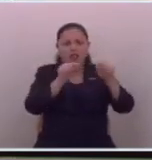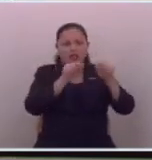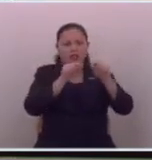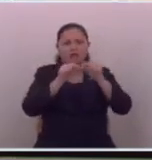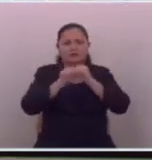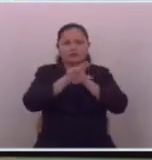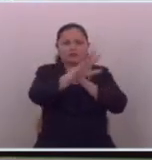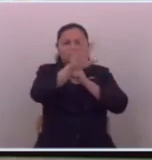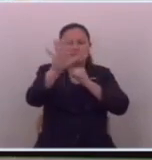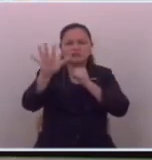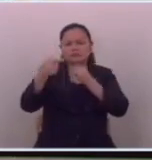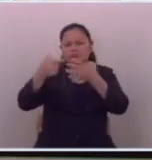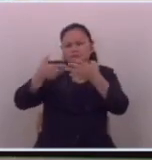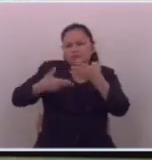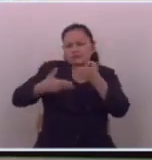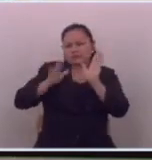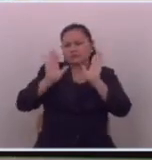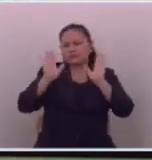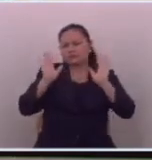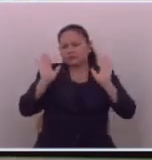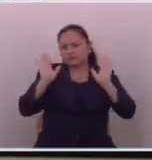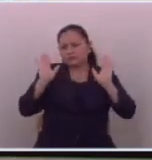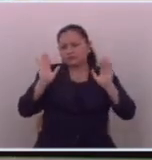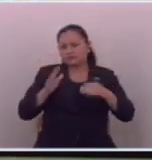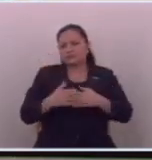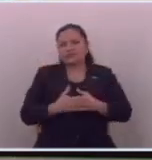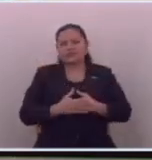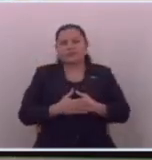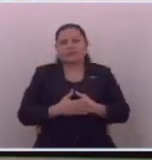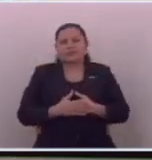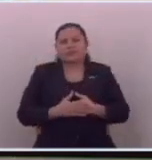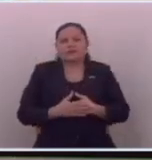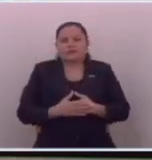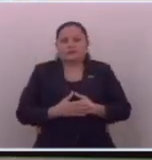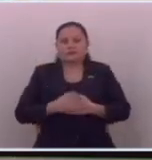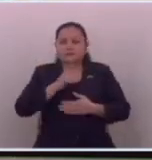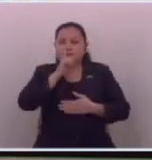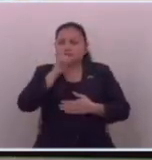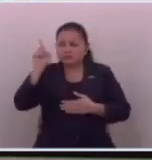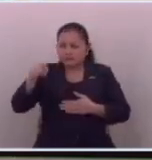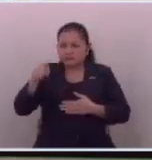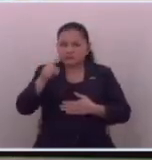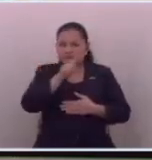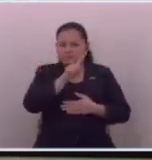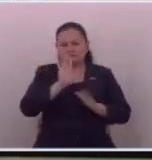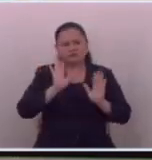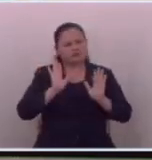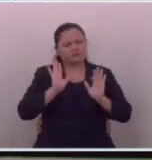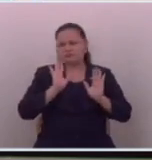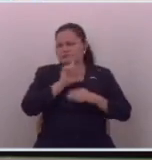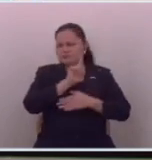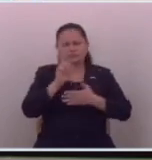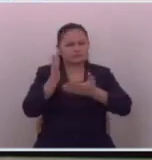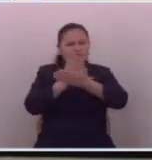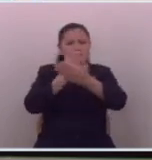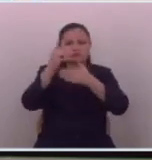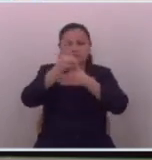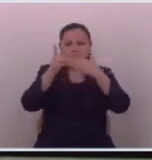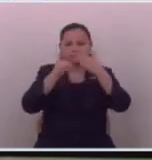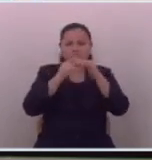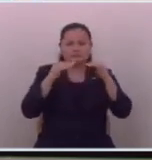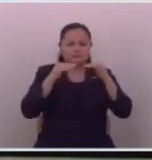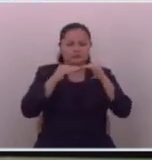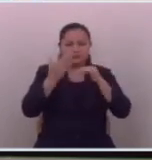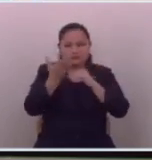saben que tienen derecho hombre y quien los está callando lo dijo un diputado